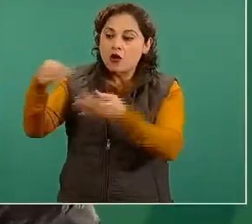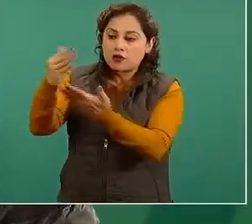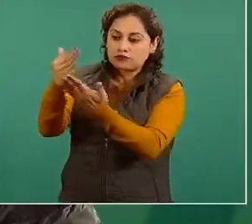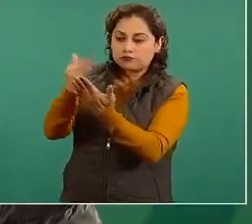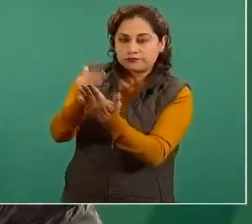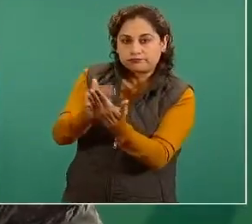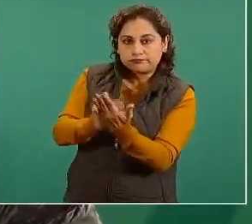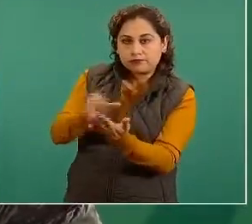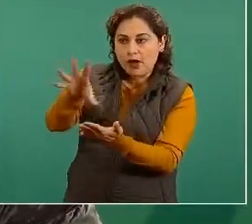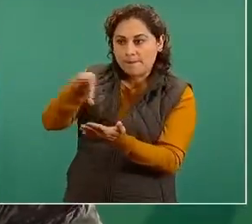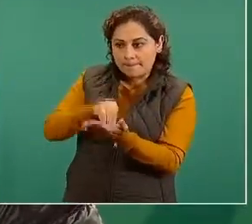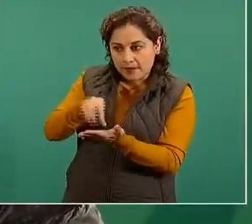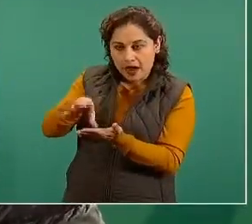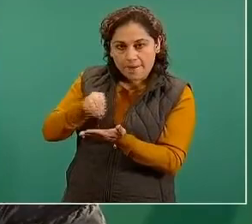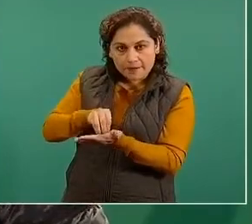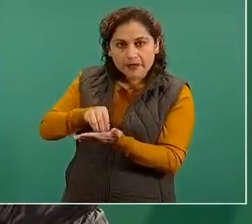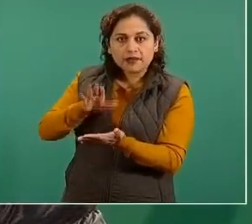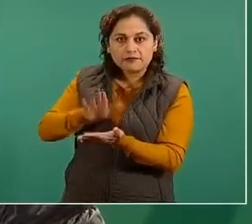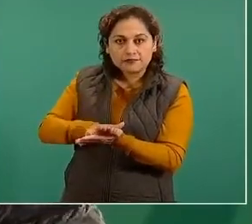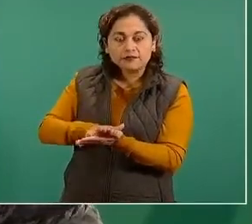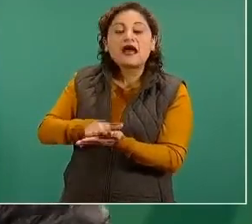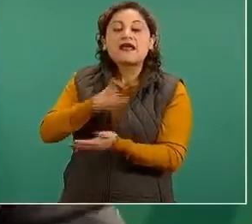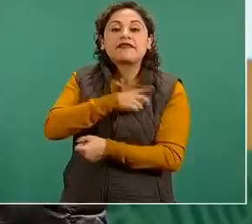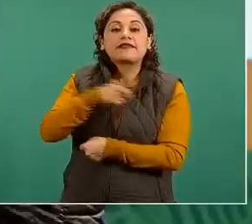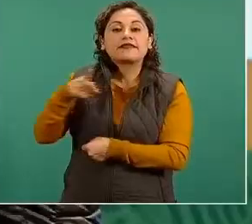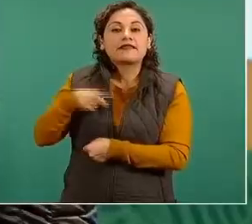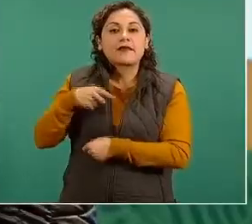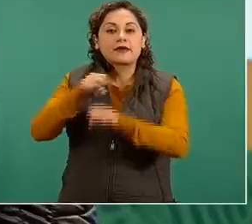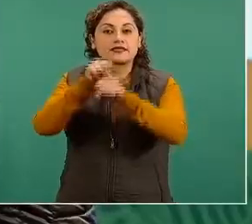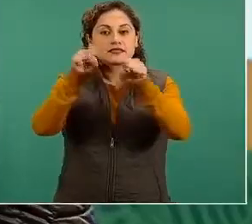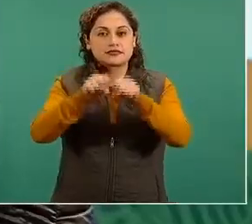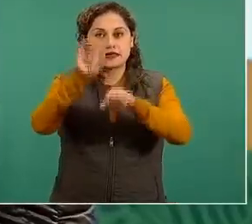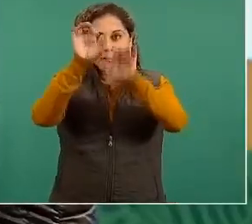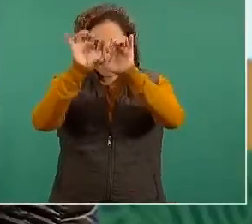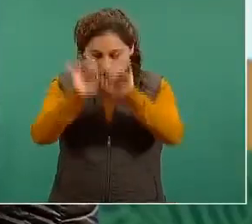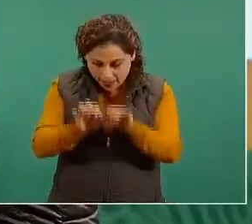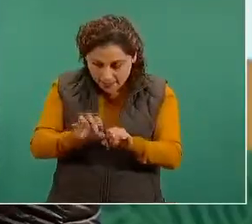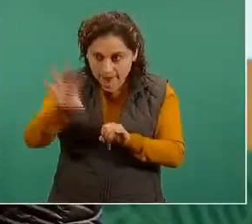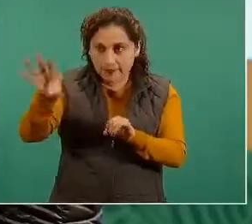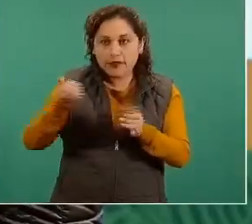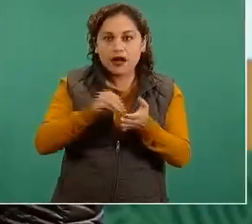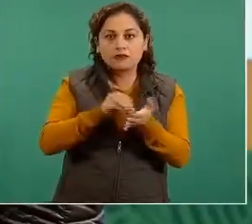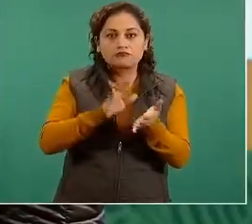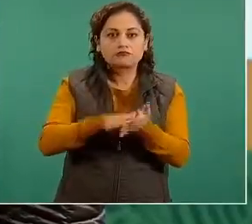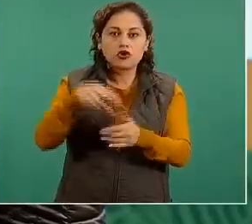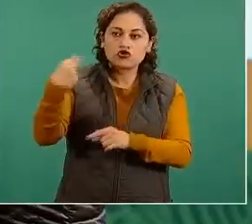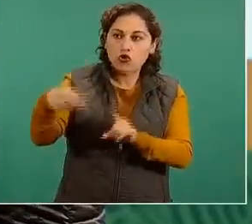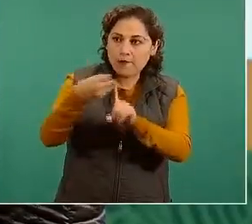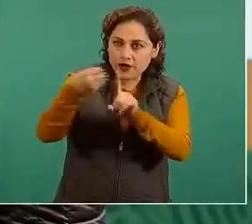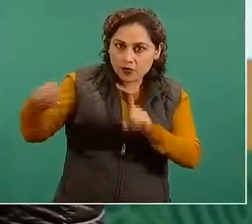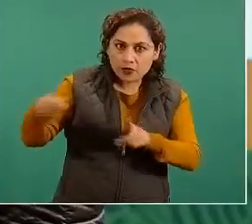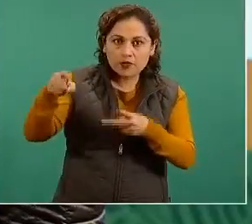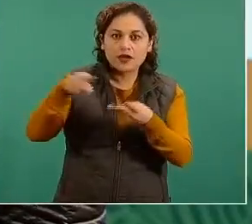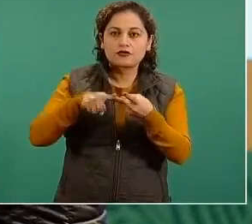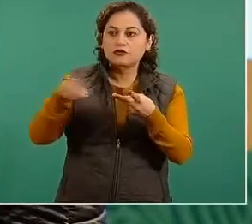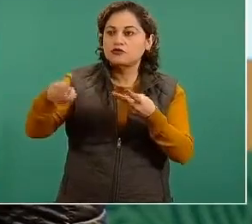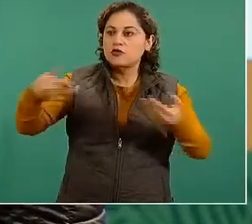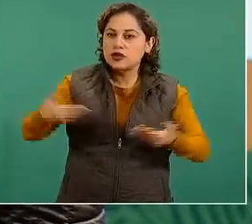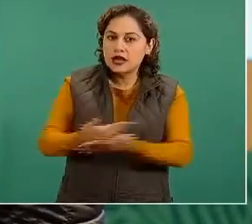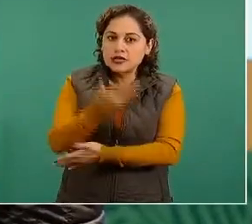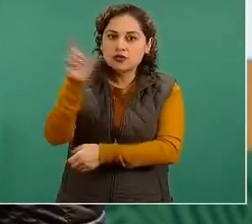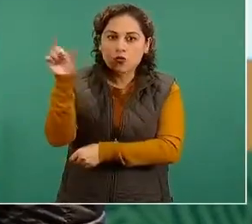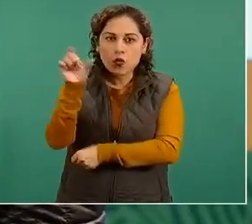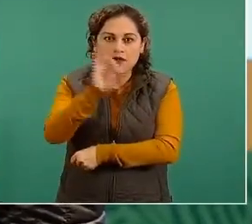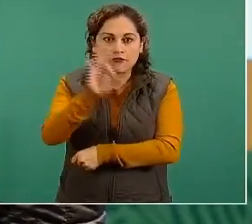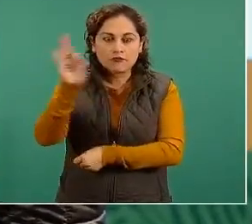meterse al sistema de información y llenar todos los datos como debe ser el nombre completo de la persona su fecha de nacimiento la